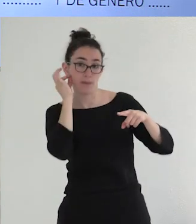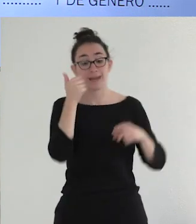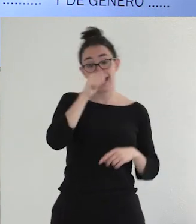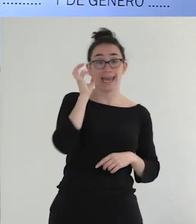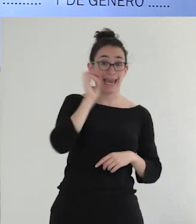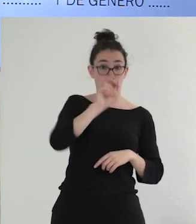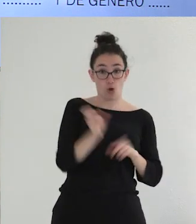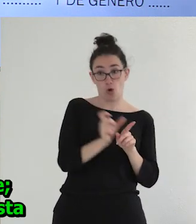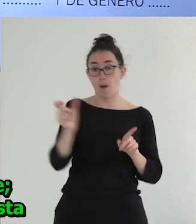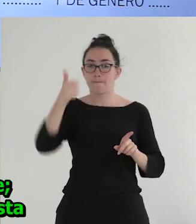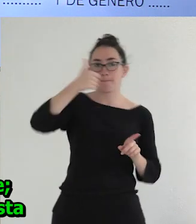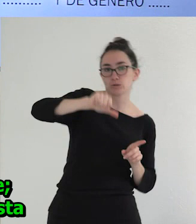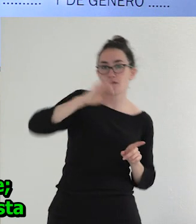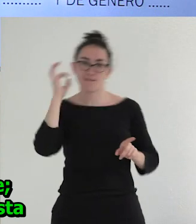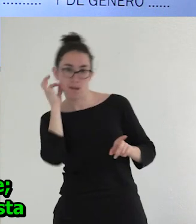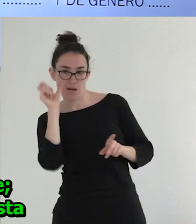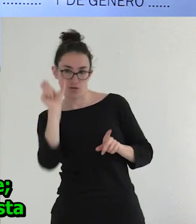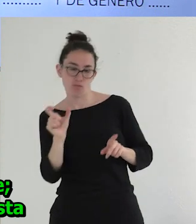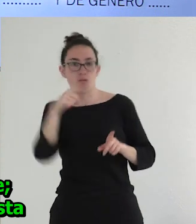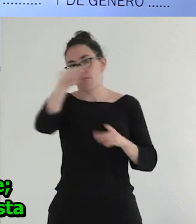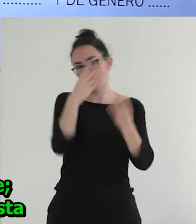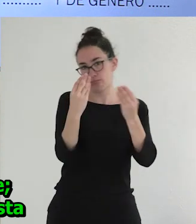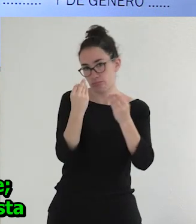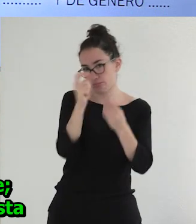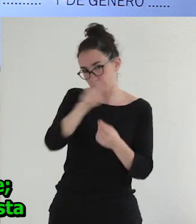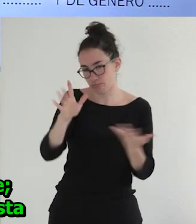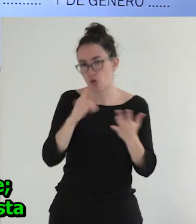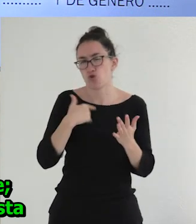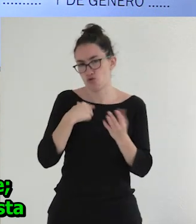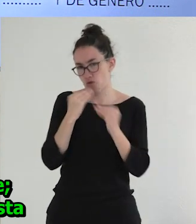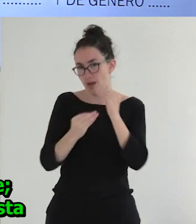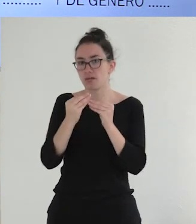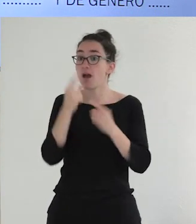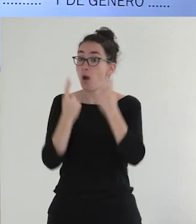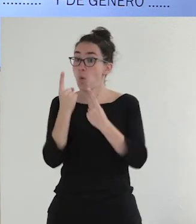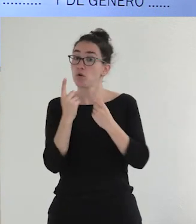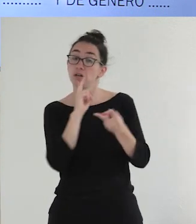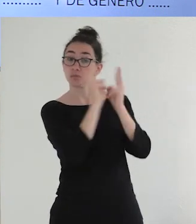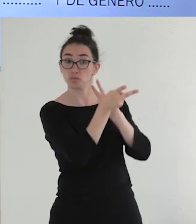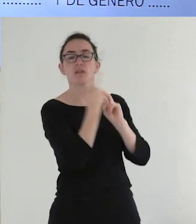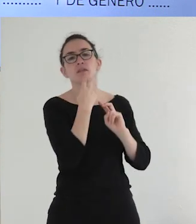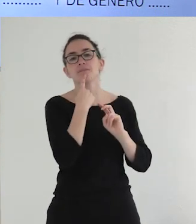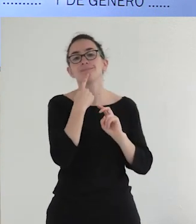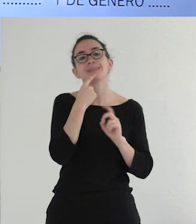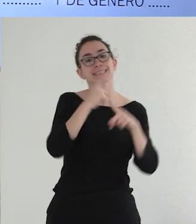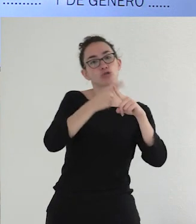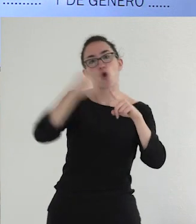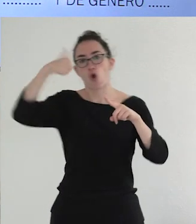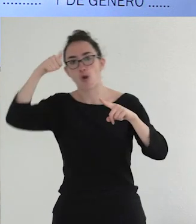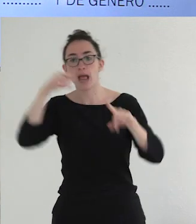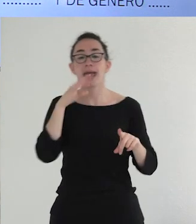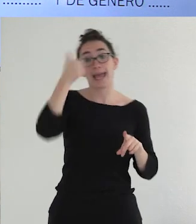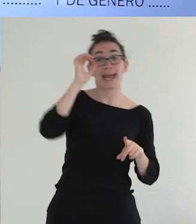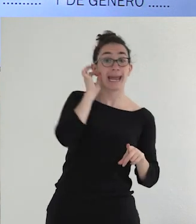masculino-femenino, lo voy a hacer yo rápido porque sois mucha gente, ¿no? Pero la mayoría de la gente te contesta que Palete es una persona de sexo hombre y de género